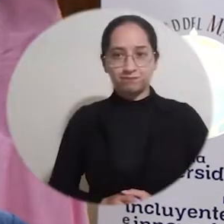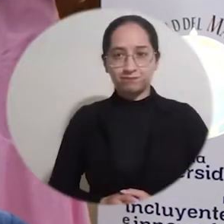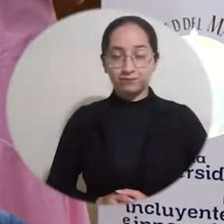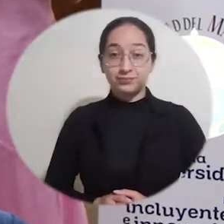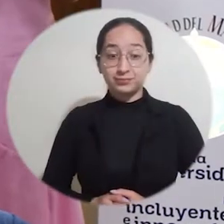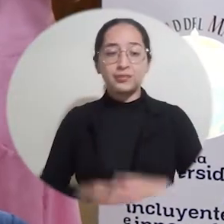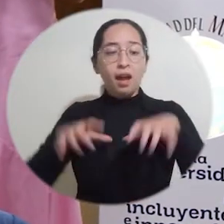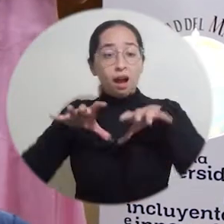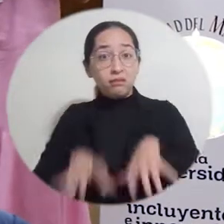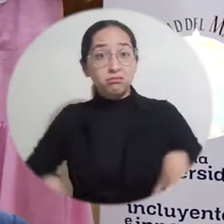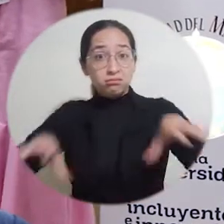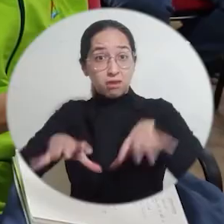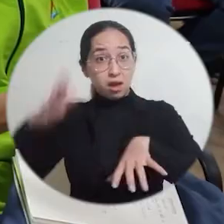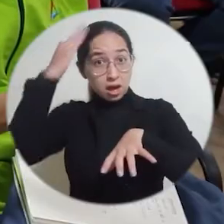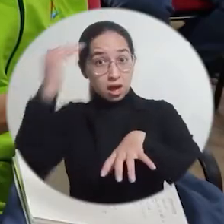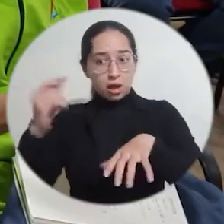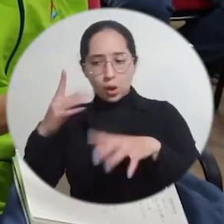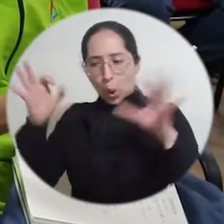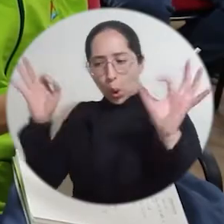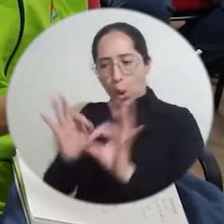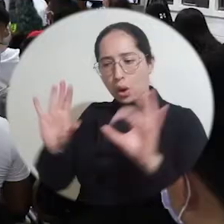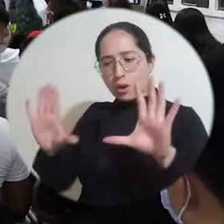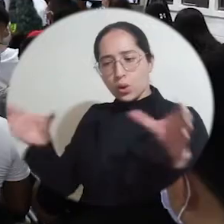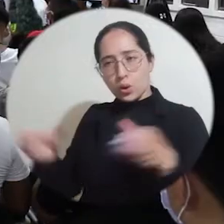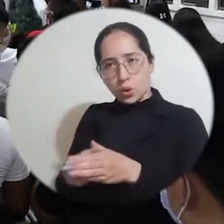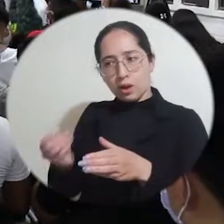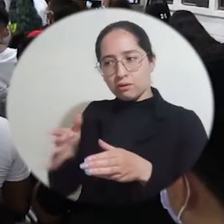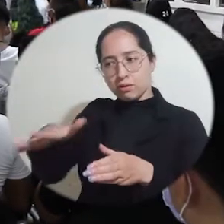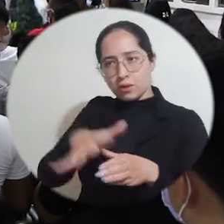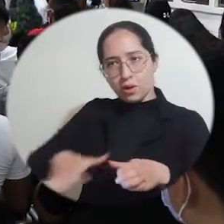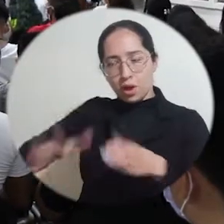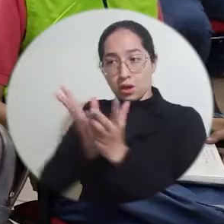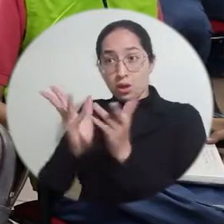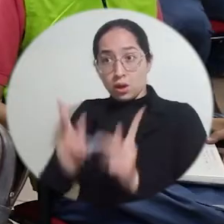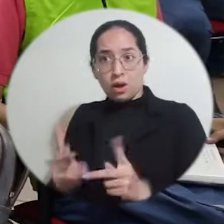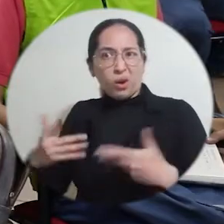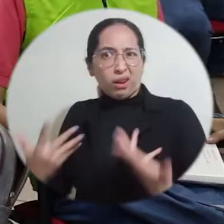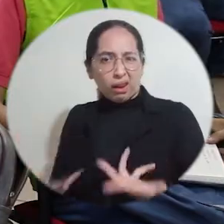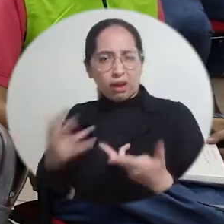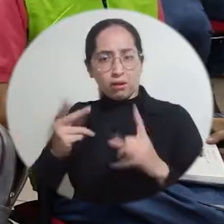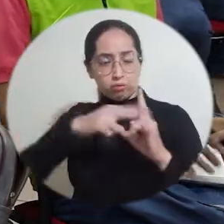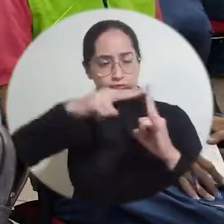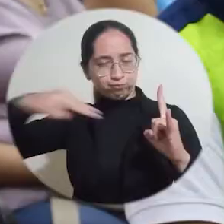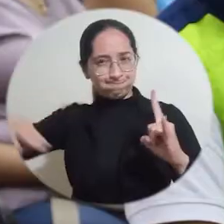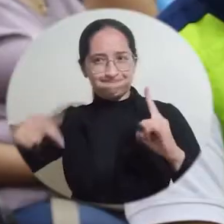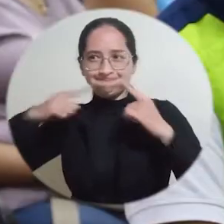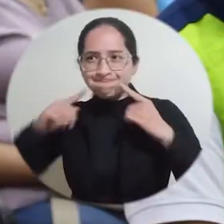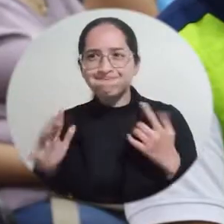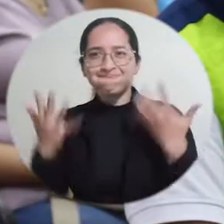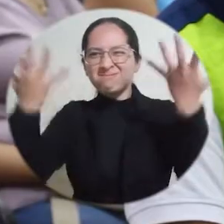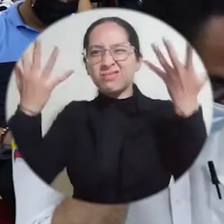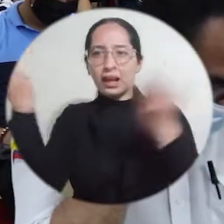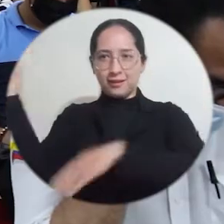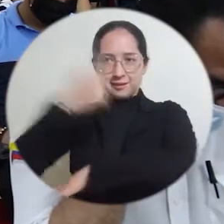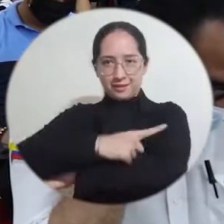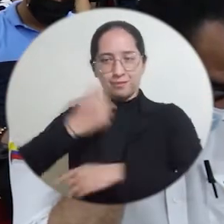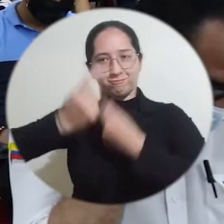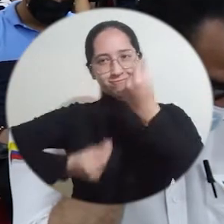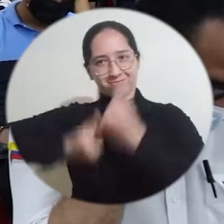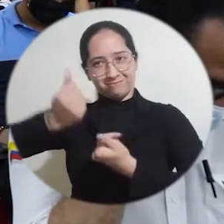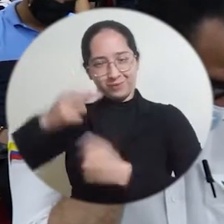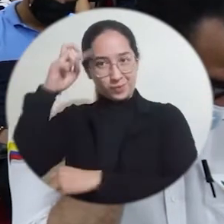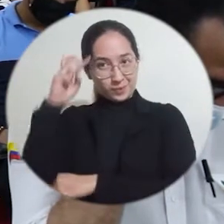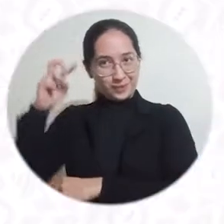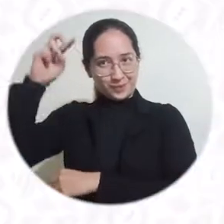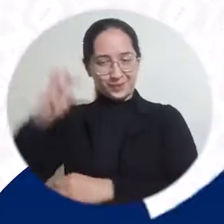Con diversas actividades académicas dirigidas a la comunidad estudiantil, la Universidad del Magdalena celebró en sus instalaciones